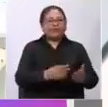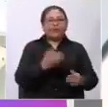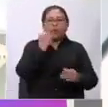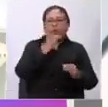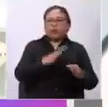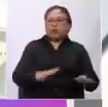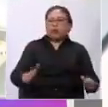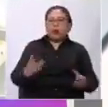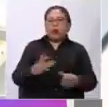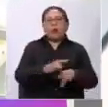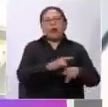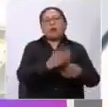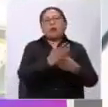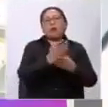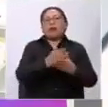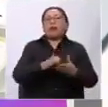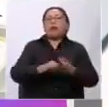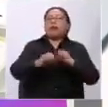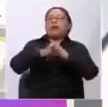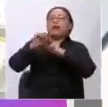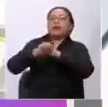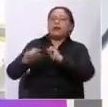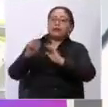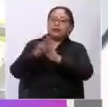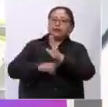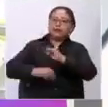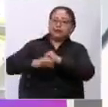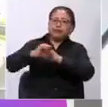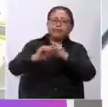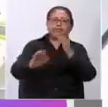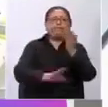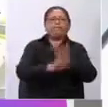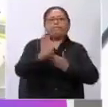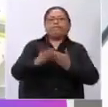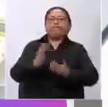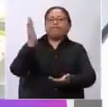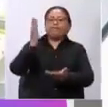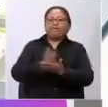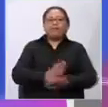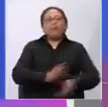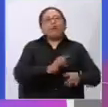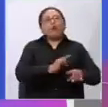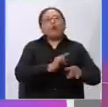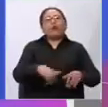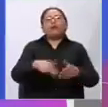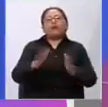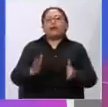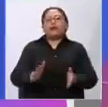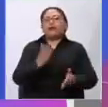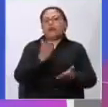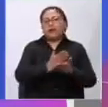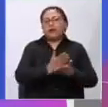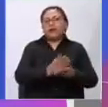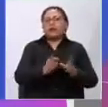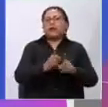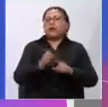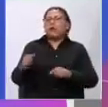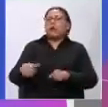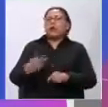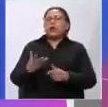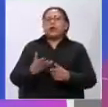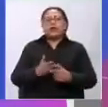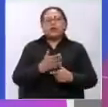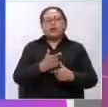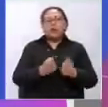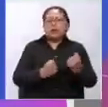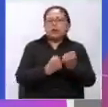campaña nos está dando esa posibilidad de poder llegar a esa población y poder generar tanto procesos de apoyo a quienes están siendo víctimas